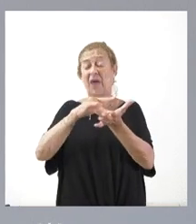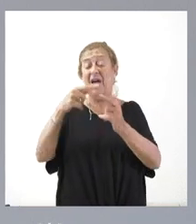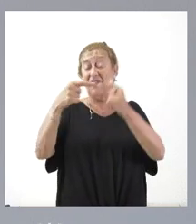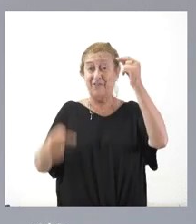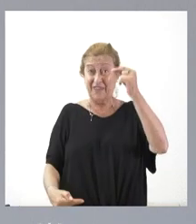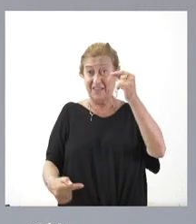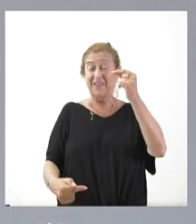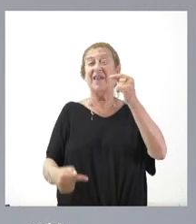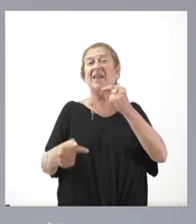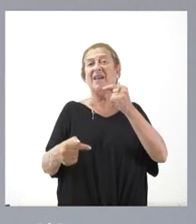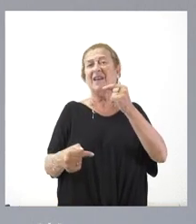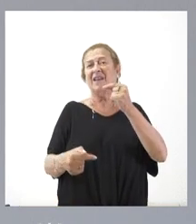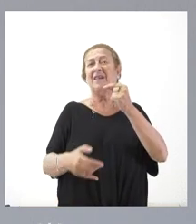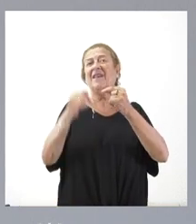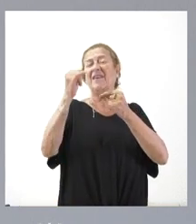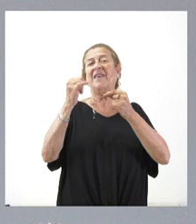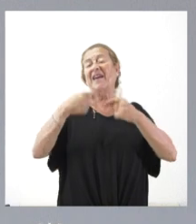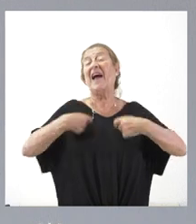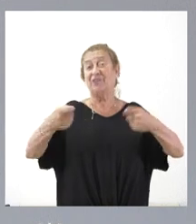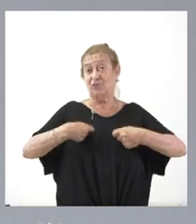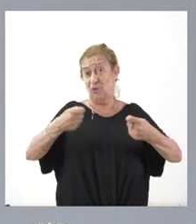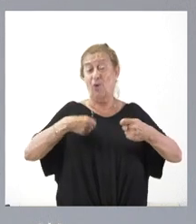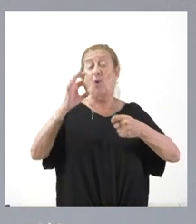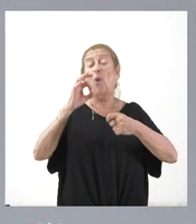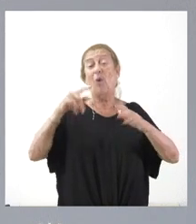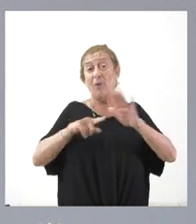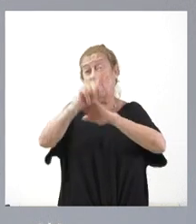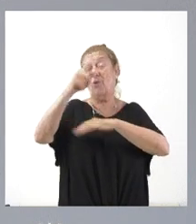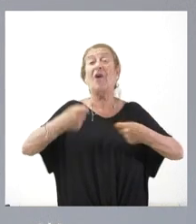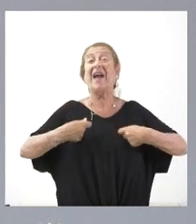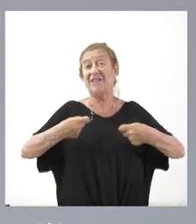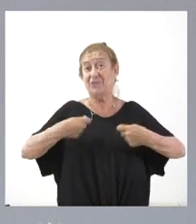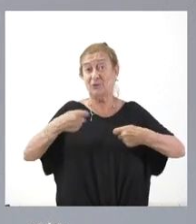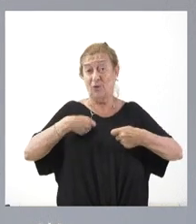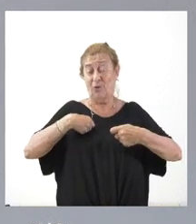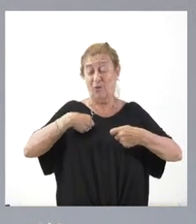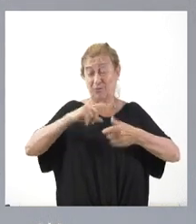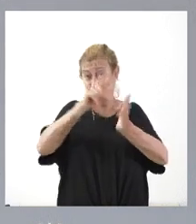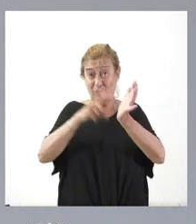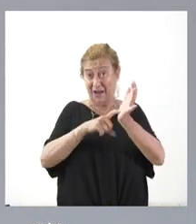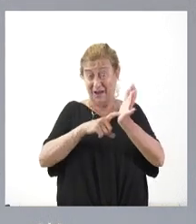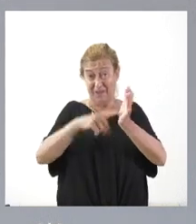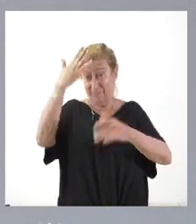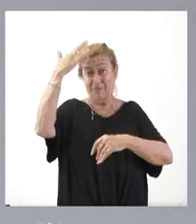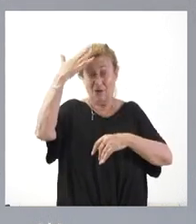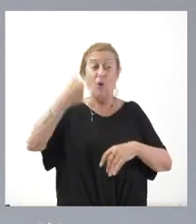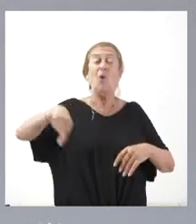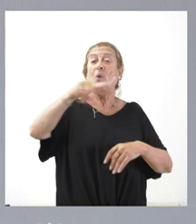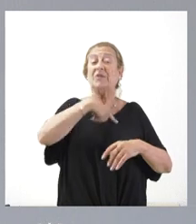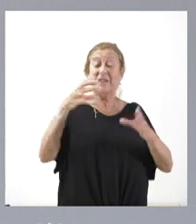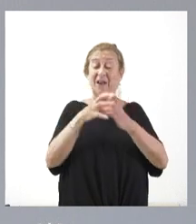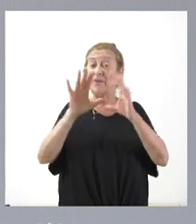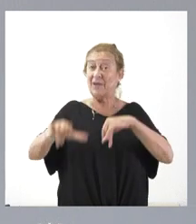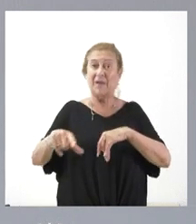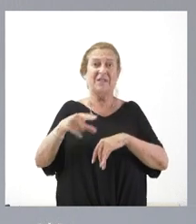y la regla de gasto o la evolución del gasto neto primario. Nuestra comunidad autónoma es de las